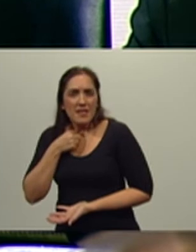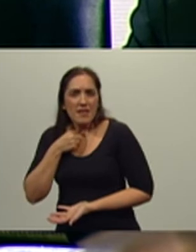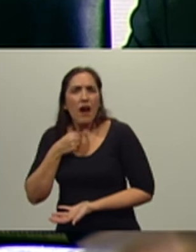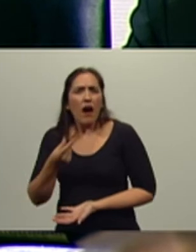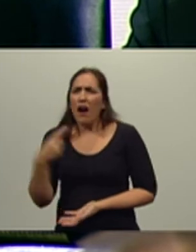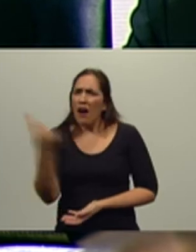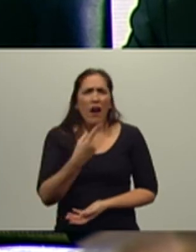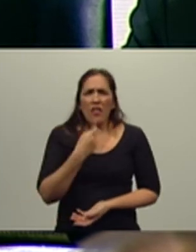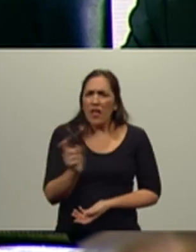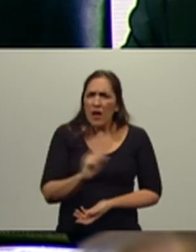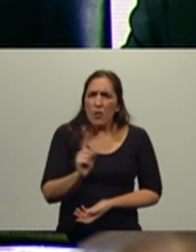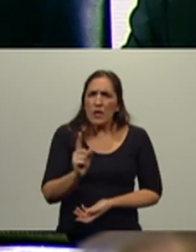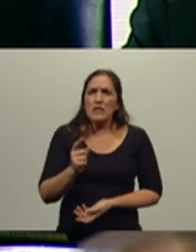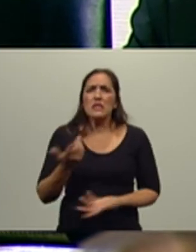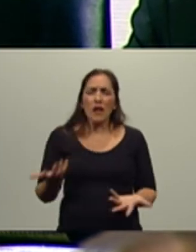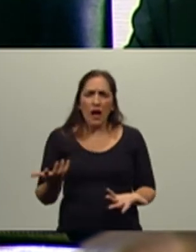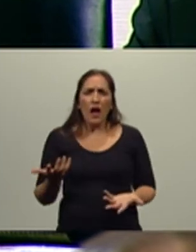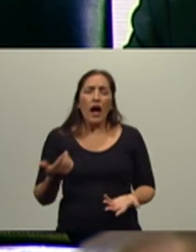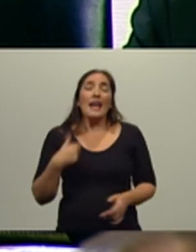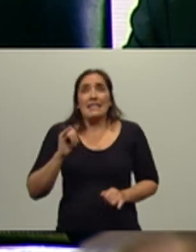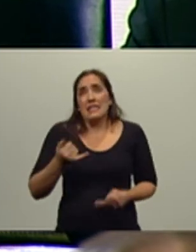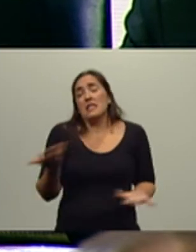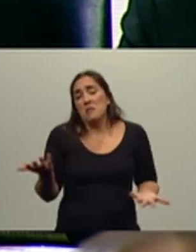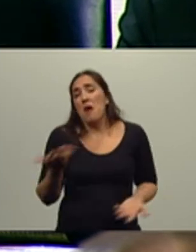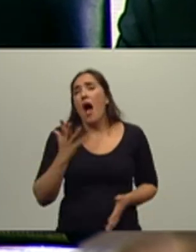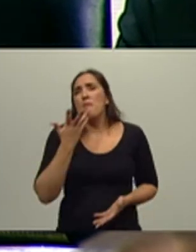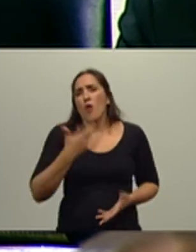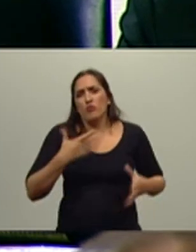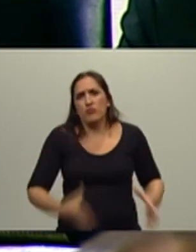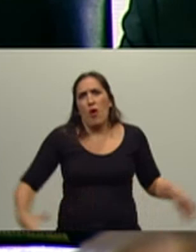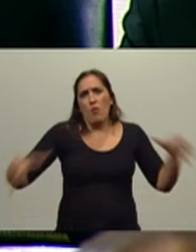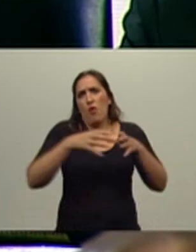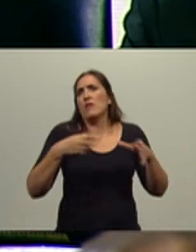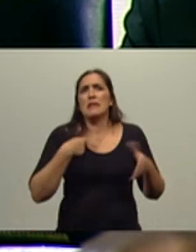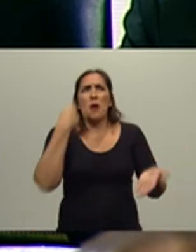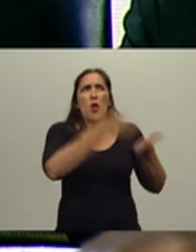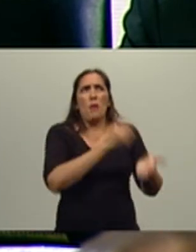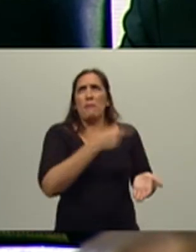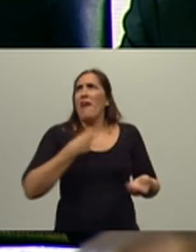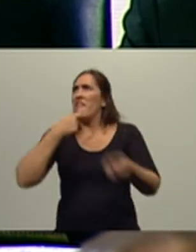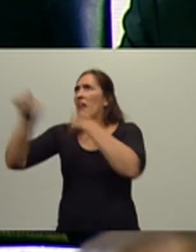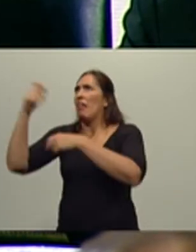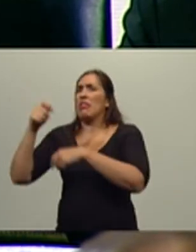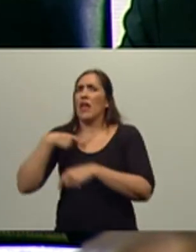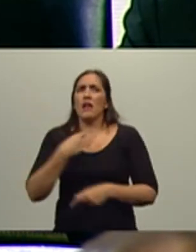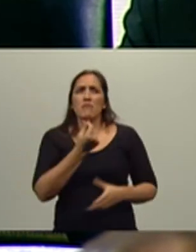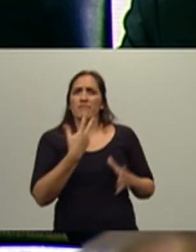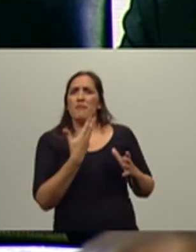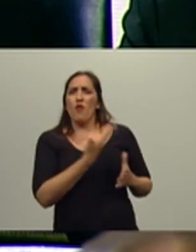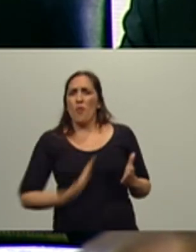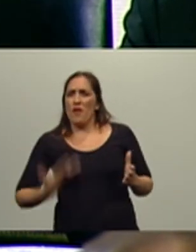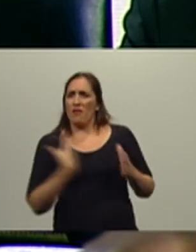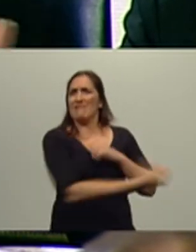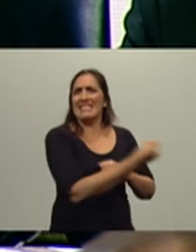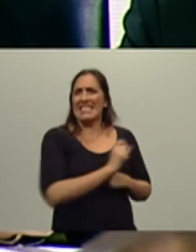esas condiciones que te molestan, porque es cierto, por ahí te gustaría embolsar sin pagar retenciones, pero vos sabés lo que pasa, si no